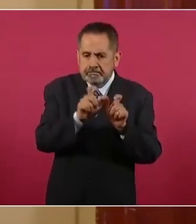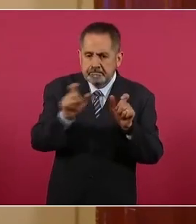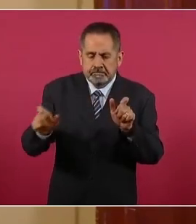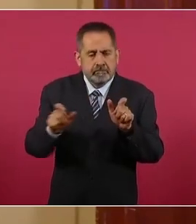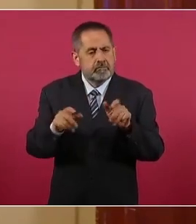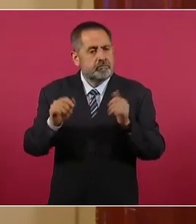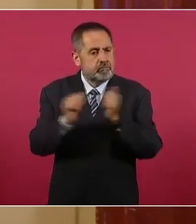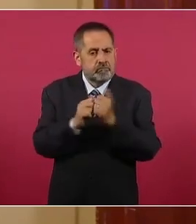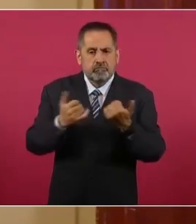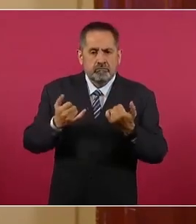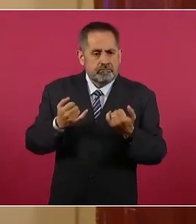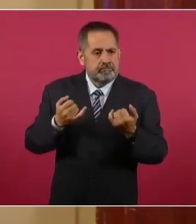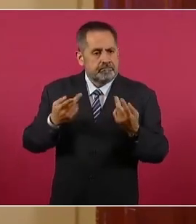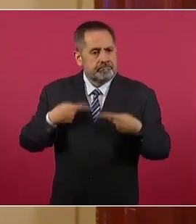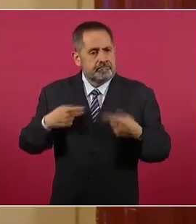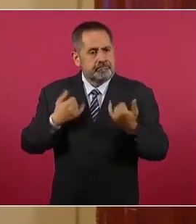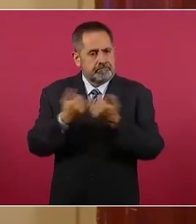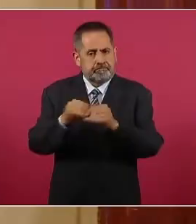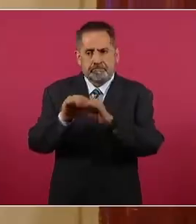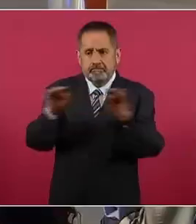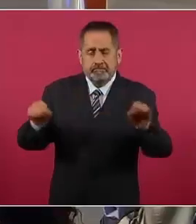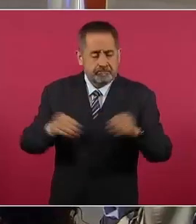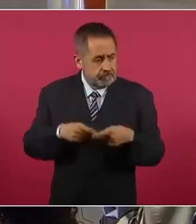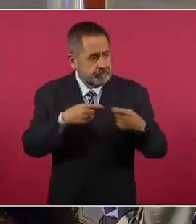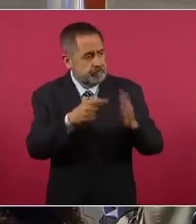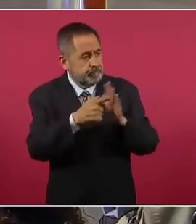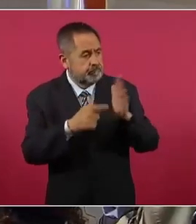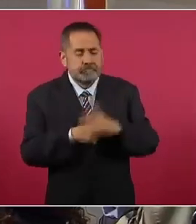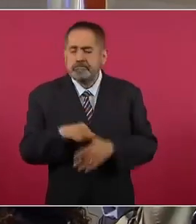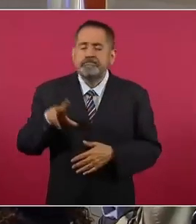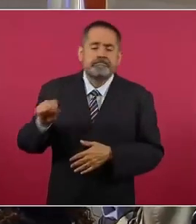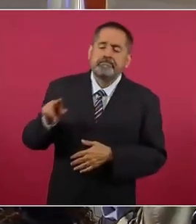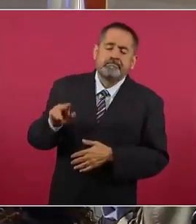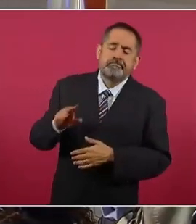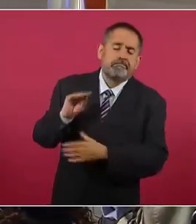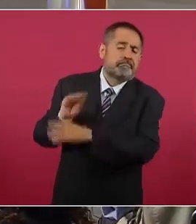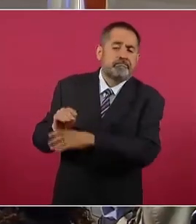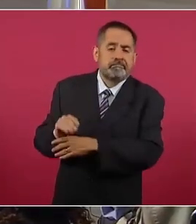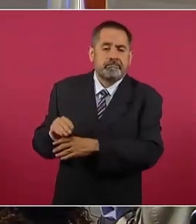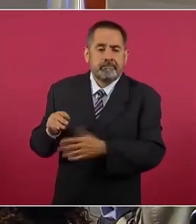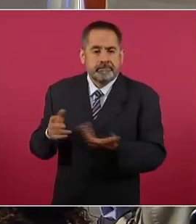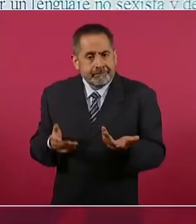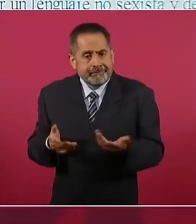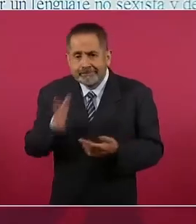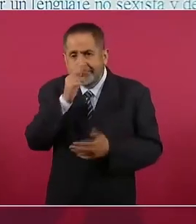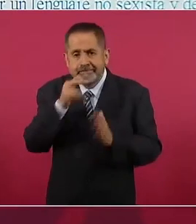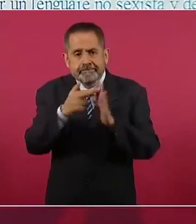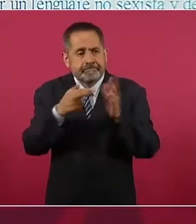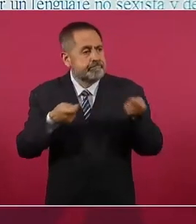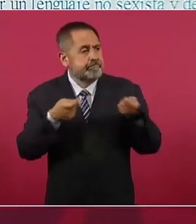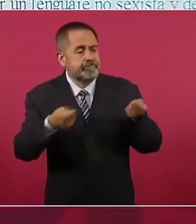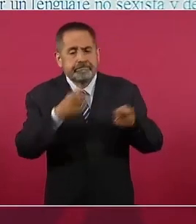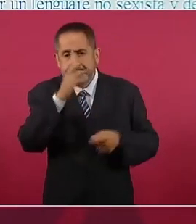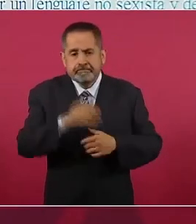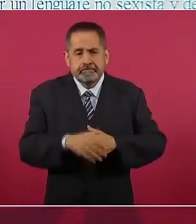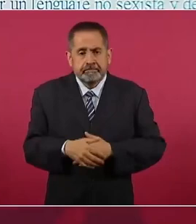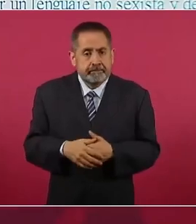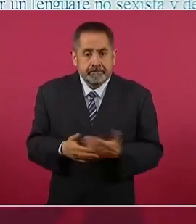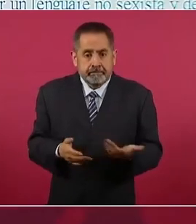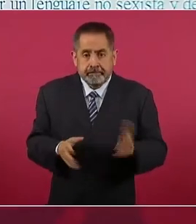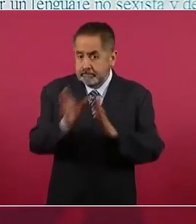sexista y de no promover la violencia. No se puede regular. Esa